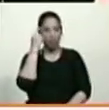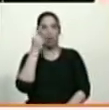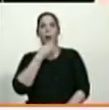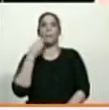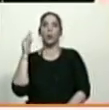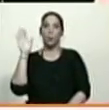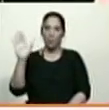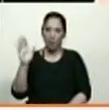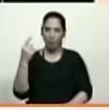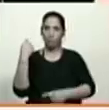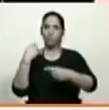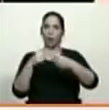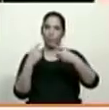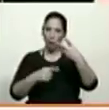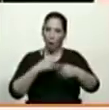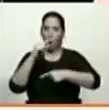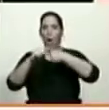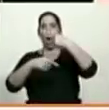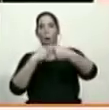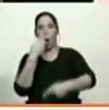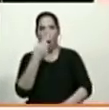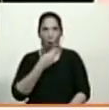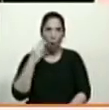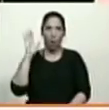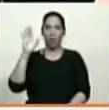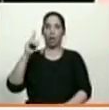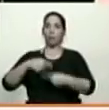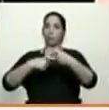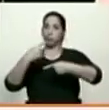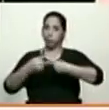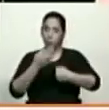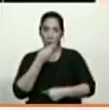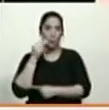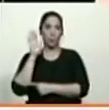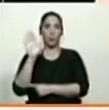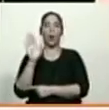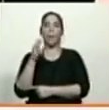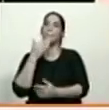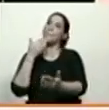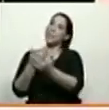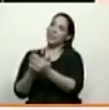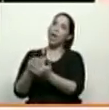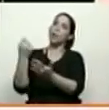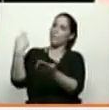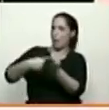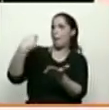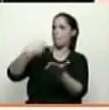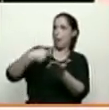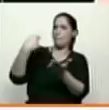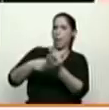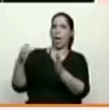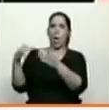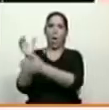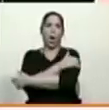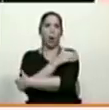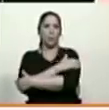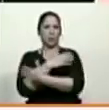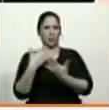una cosa, al día siguiente le prometen otra, pero mientras van prometiendo, van pidiendo dinero, van pidiendo millones de dólares.